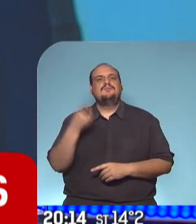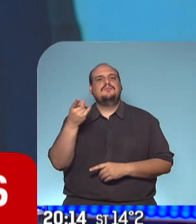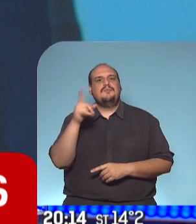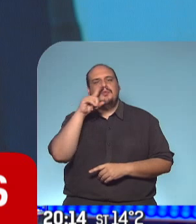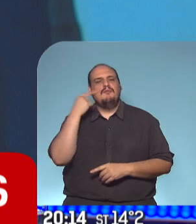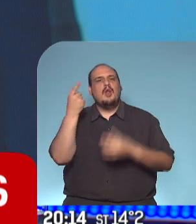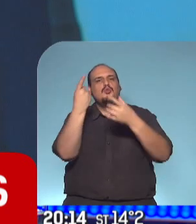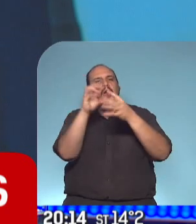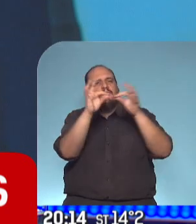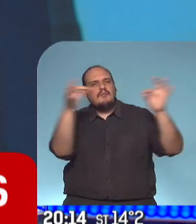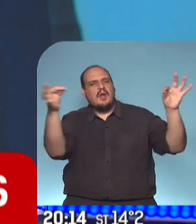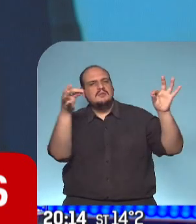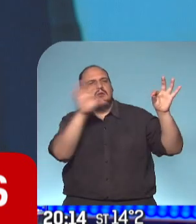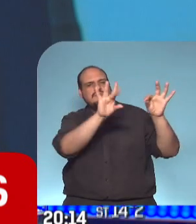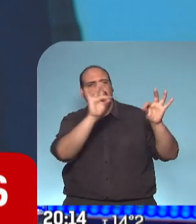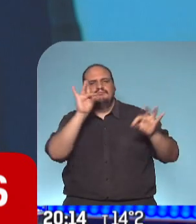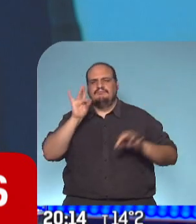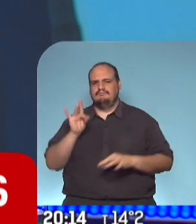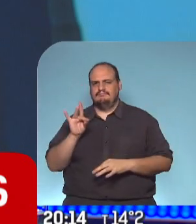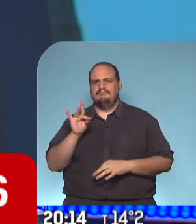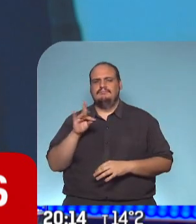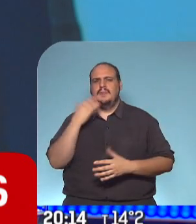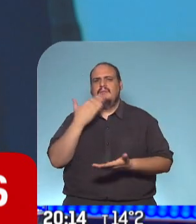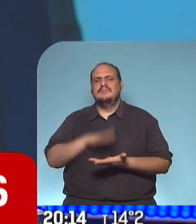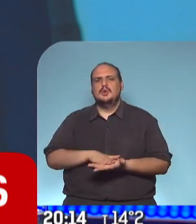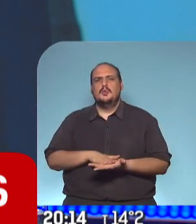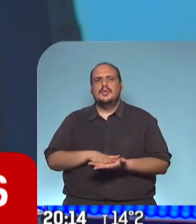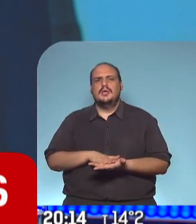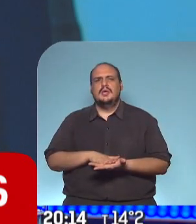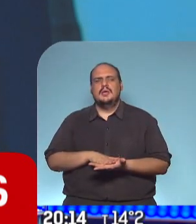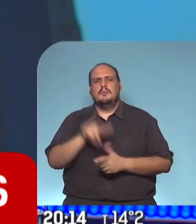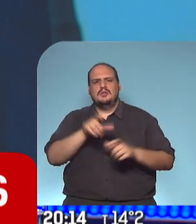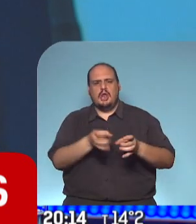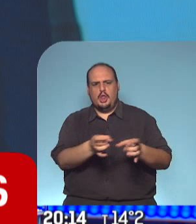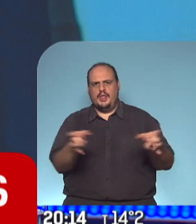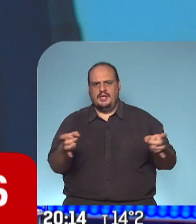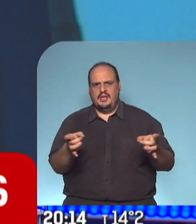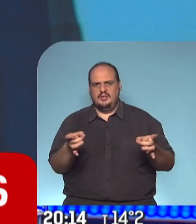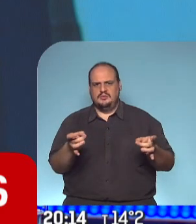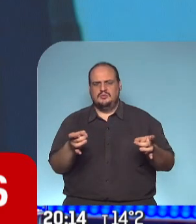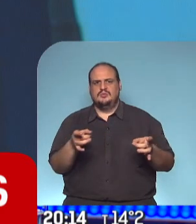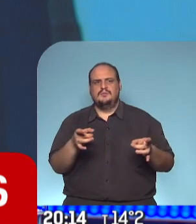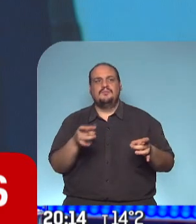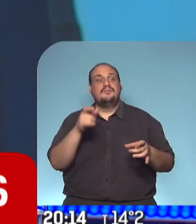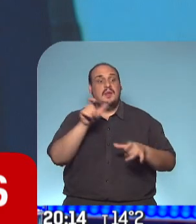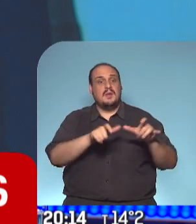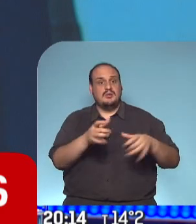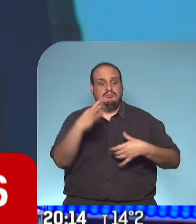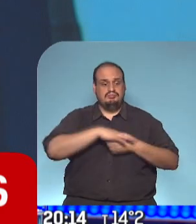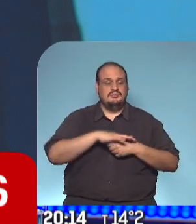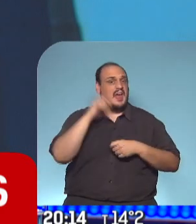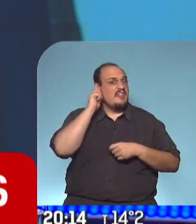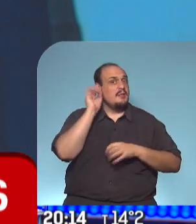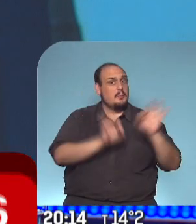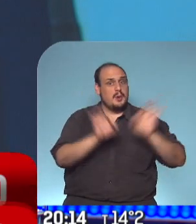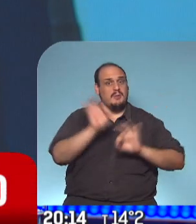Alberto Fernández, cuando allí hablaba sobre los contagiados. Dijo que el promedio de edad de los contagiados de 37